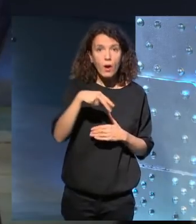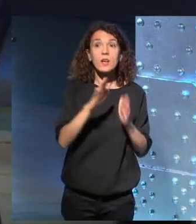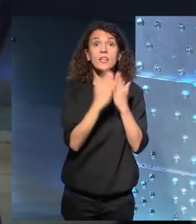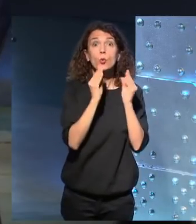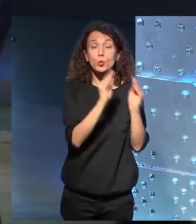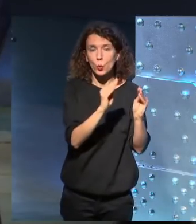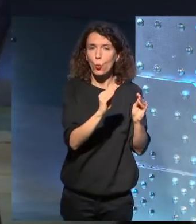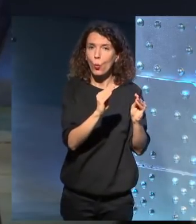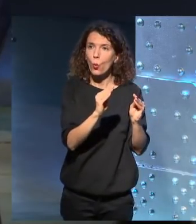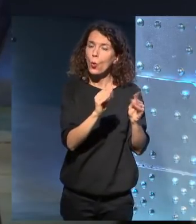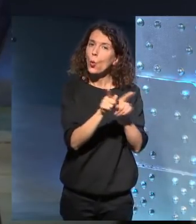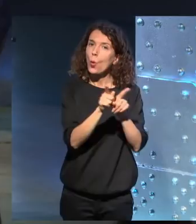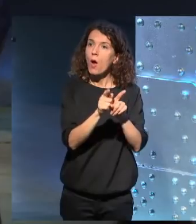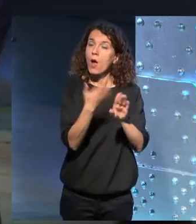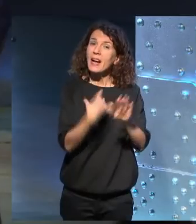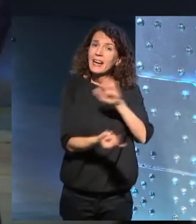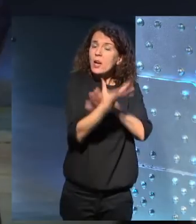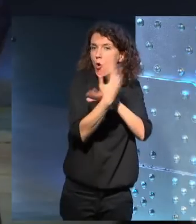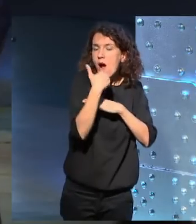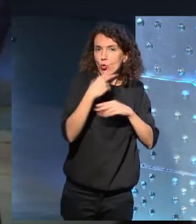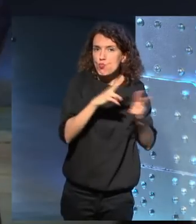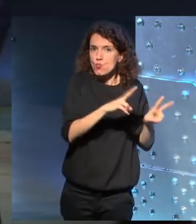estableció algo que no existía,